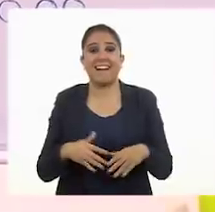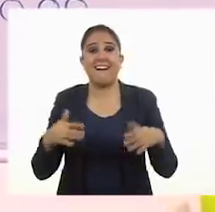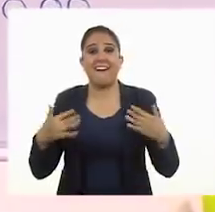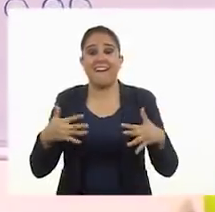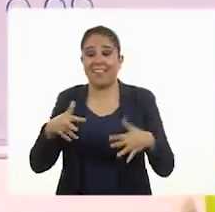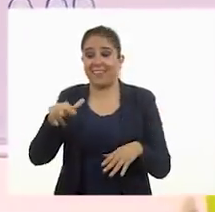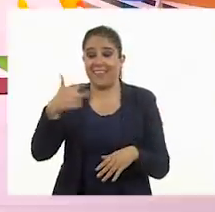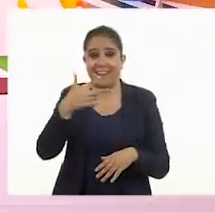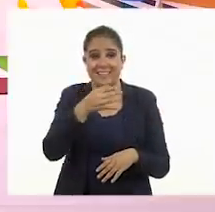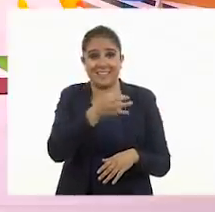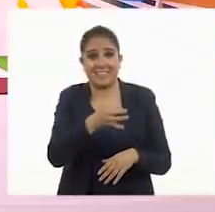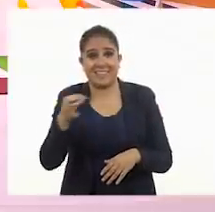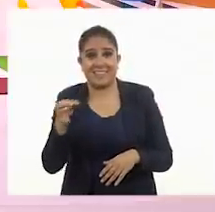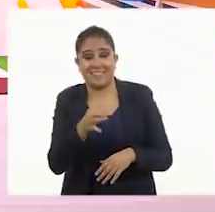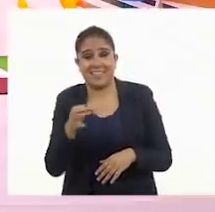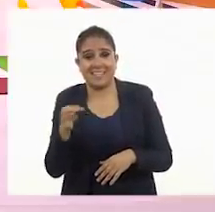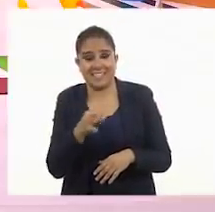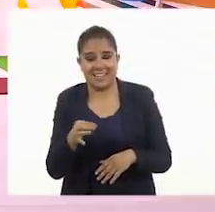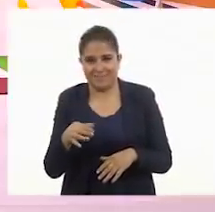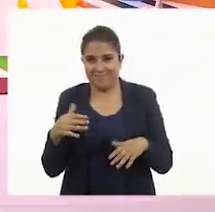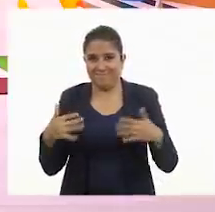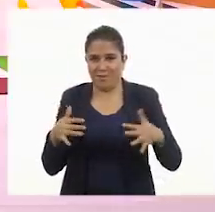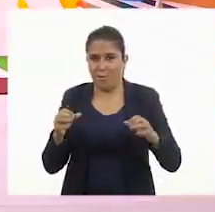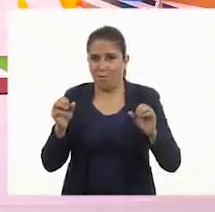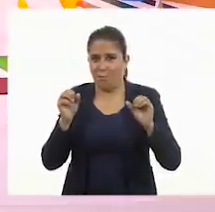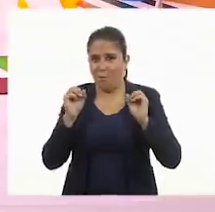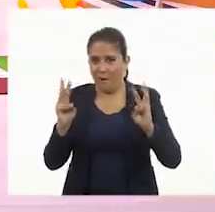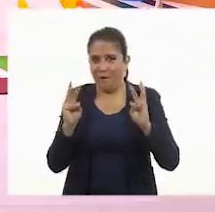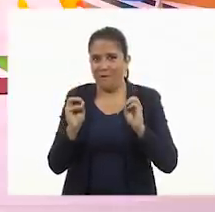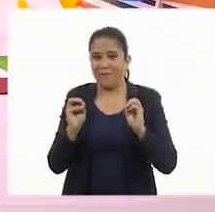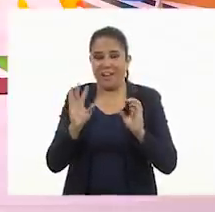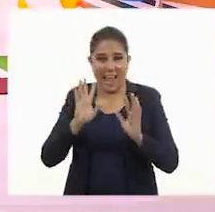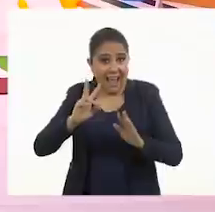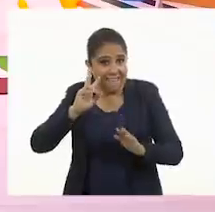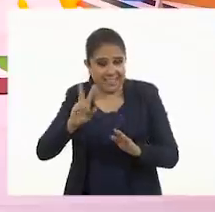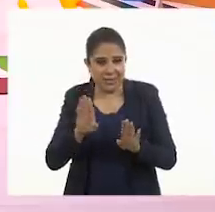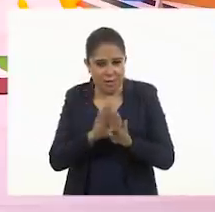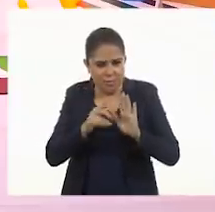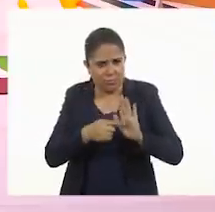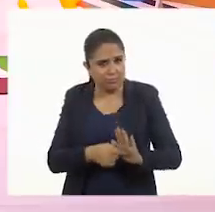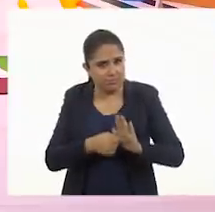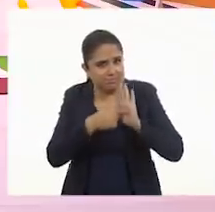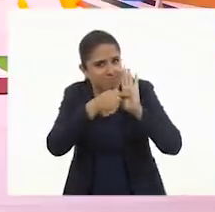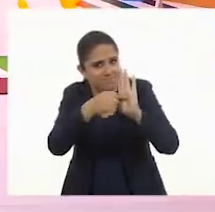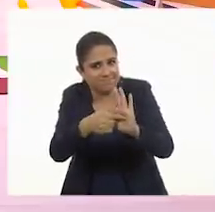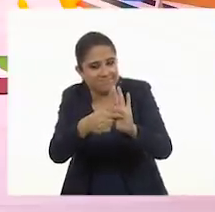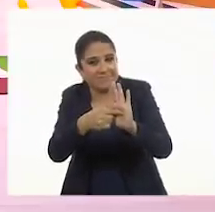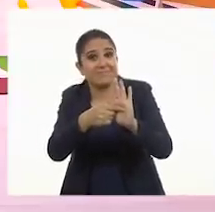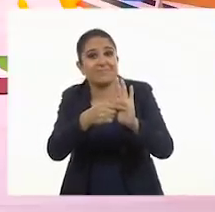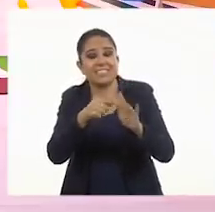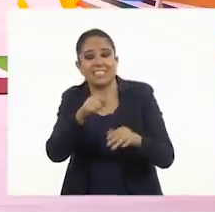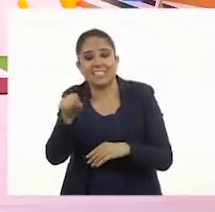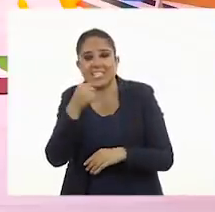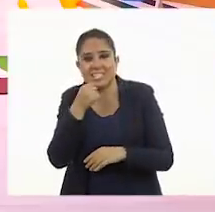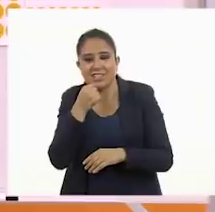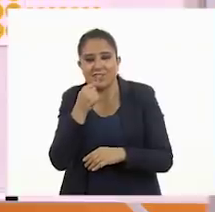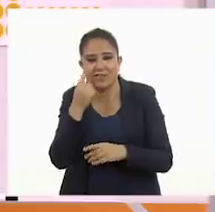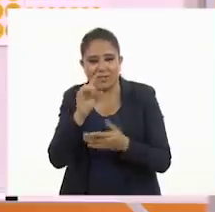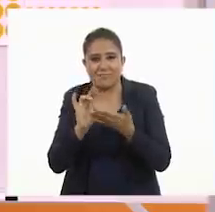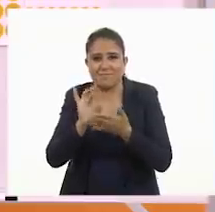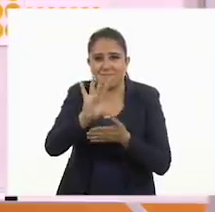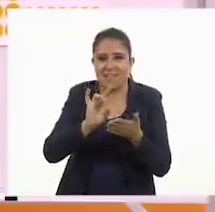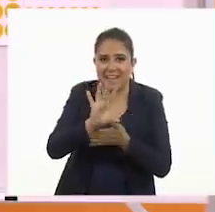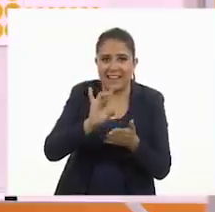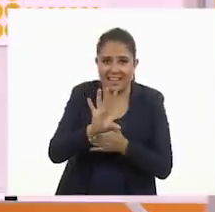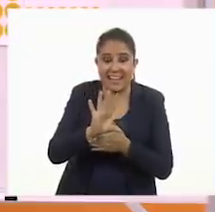Trece fichas. ¡Wow! Ya vimos cómo representar lo que nuestros niños nos mandaron.